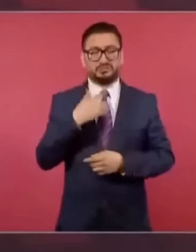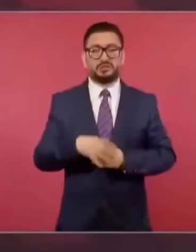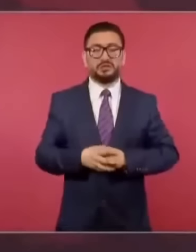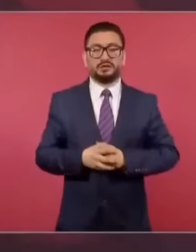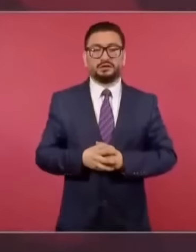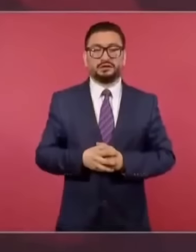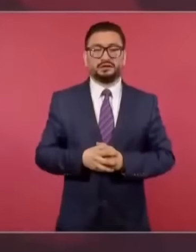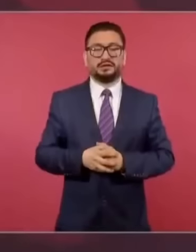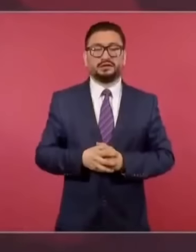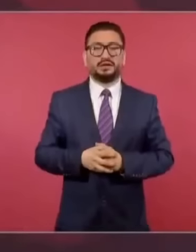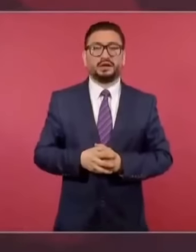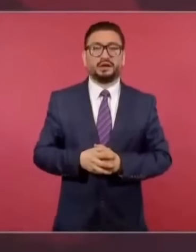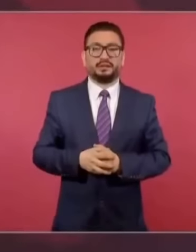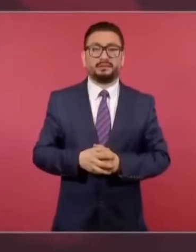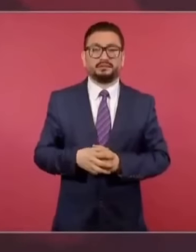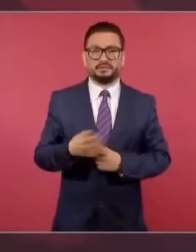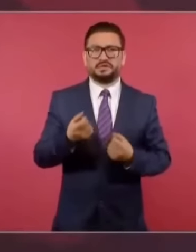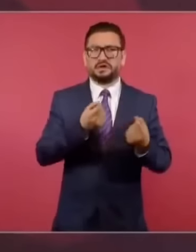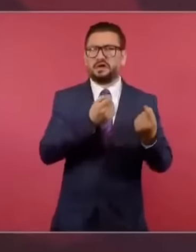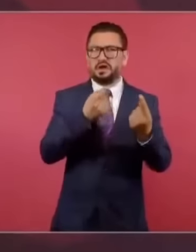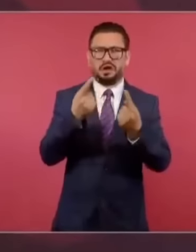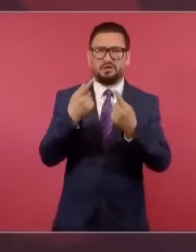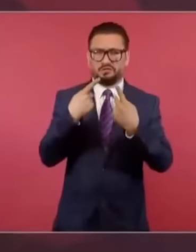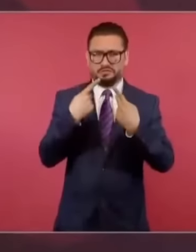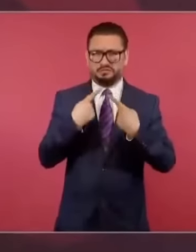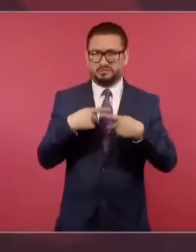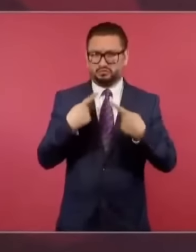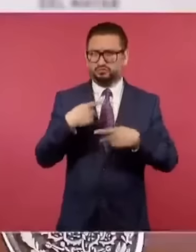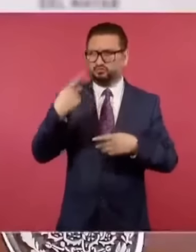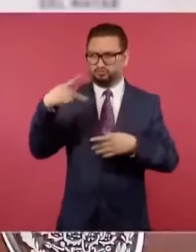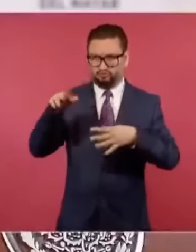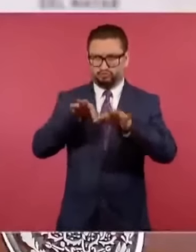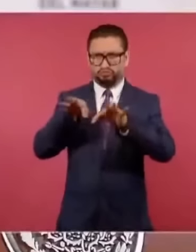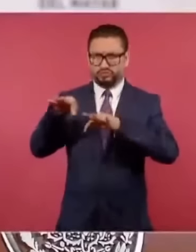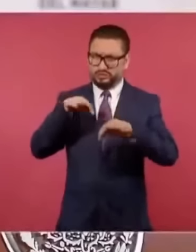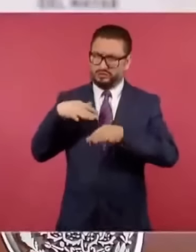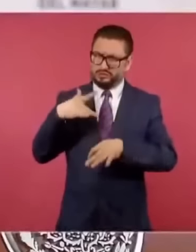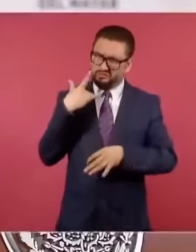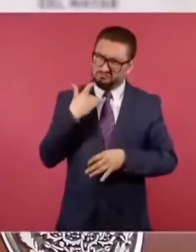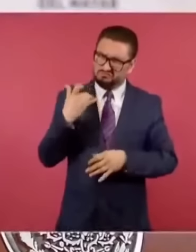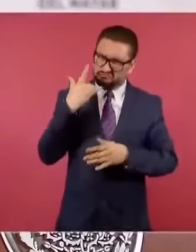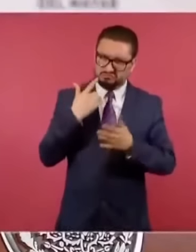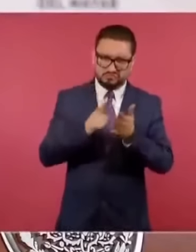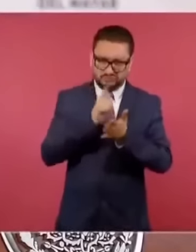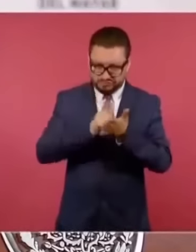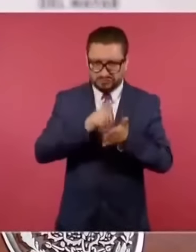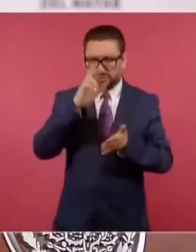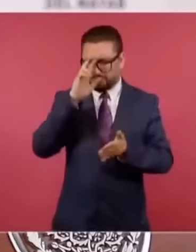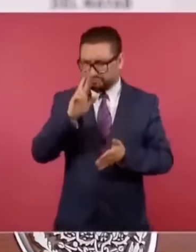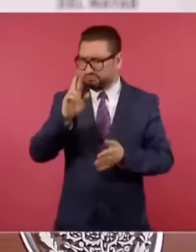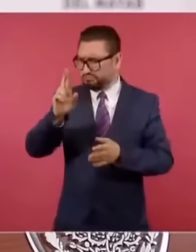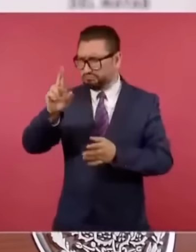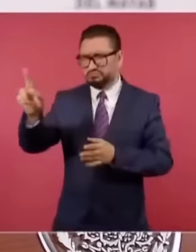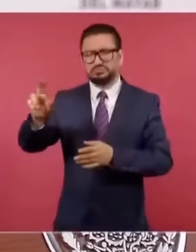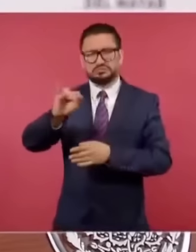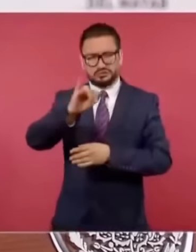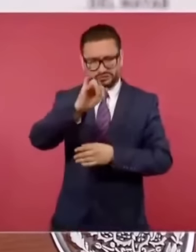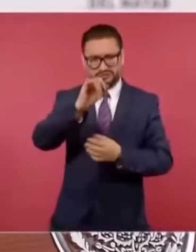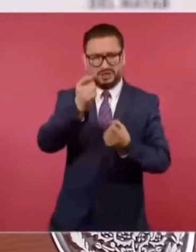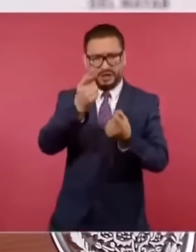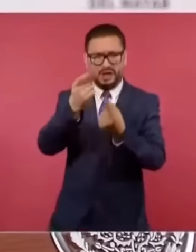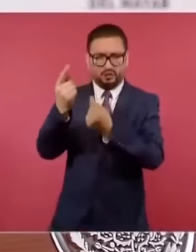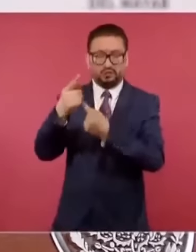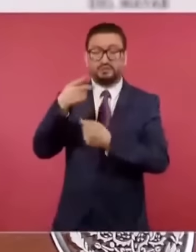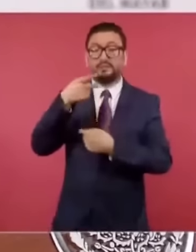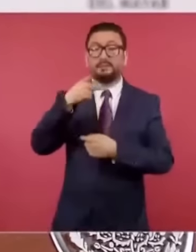que han hecho su trabajo con esfuerzo, de conformidad con la ley, que merecen respeto. Pero